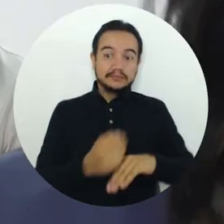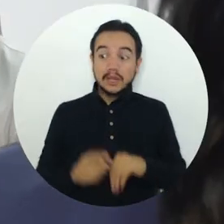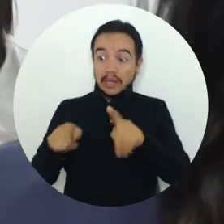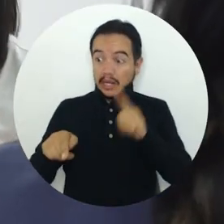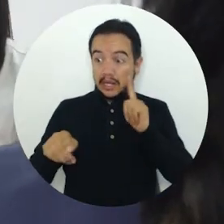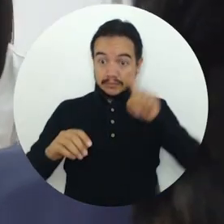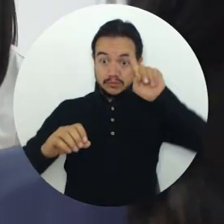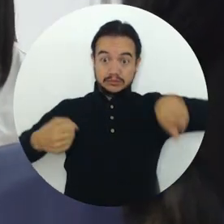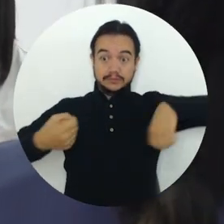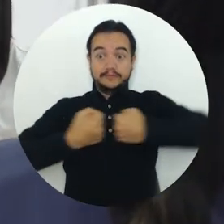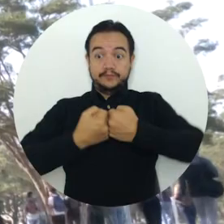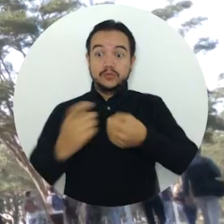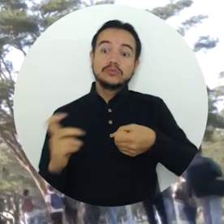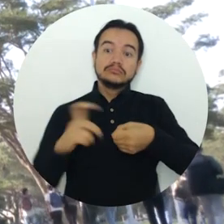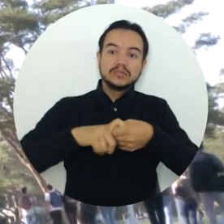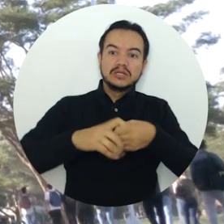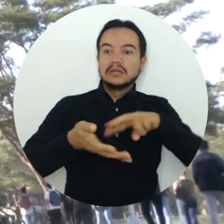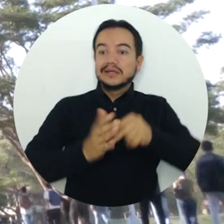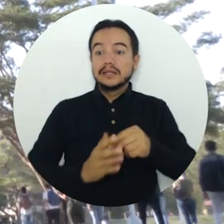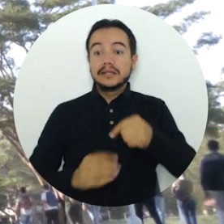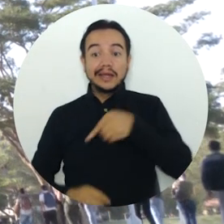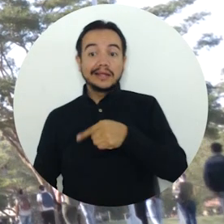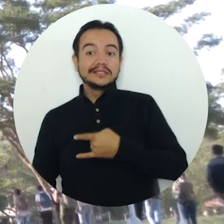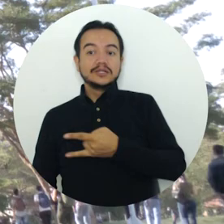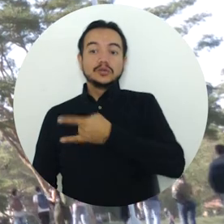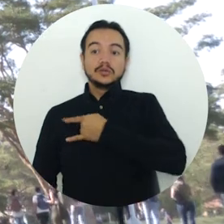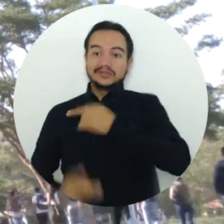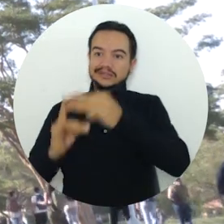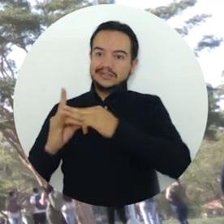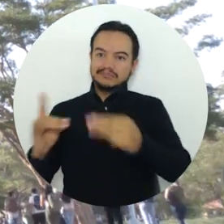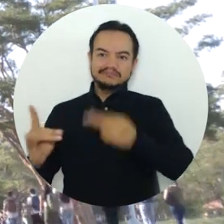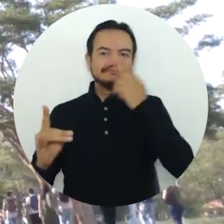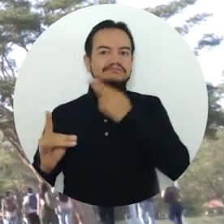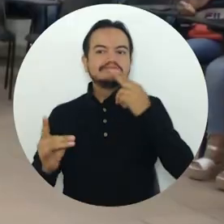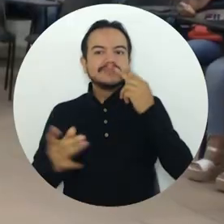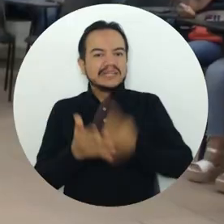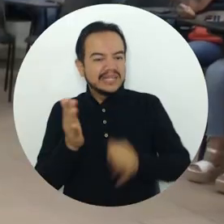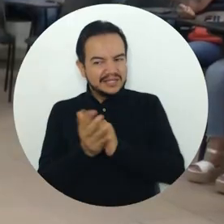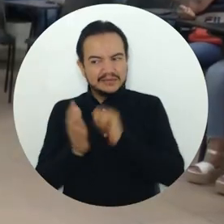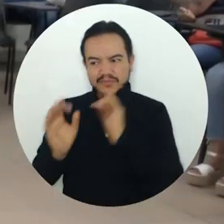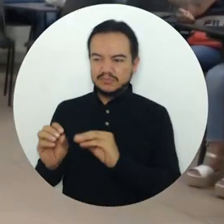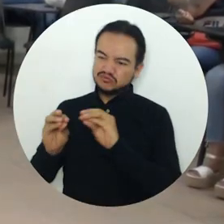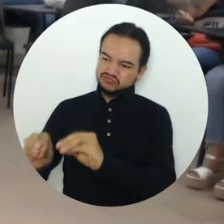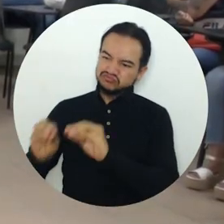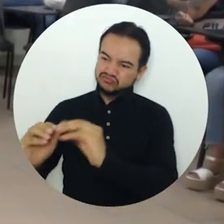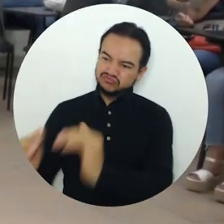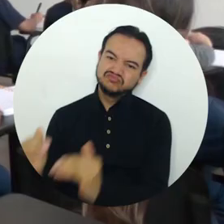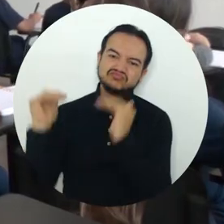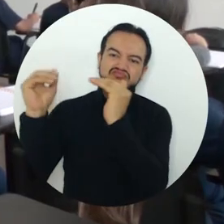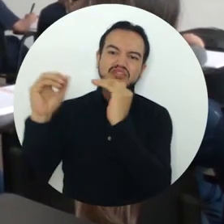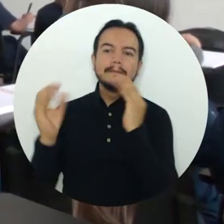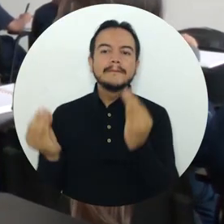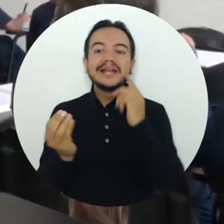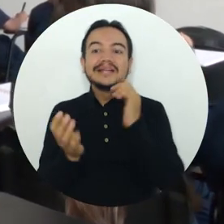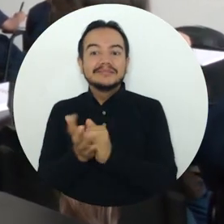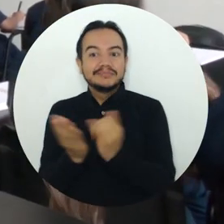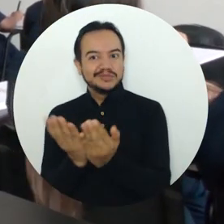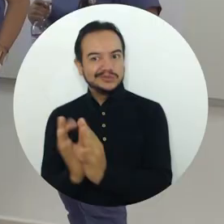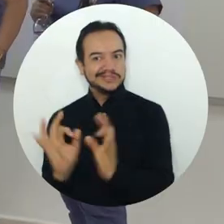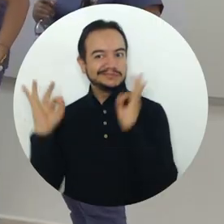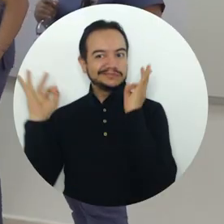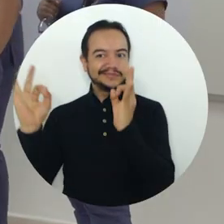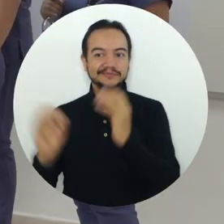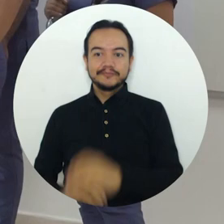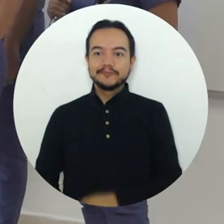La reactivación del convenio de becas es el resultado del compromiso institucional de Unimagdalena de cualificar con máximos niveles a los docentes para